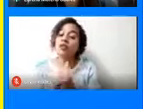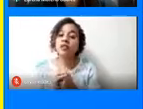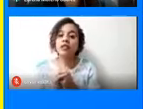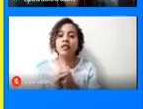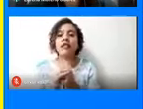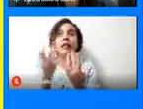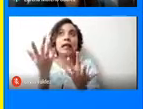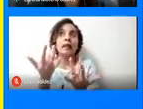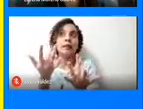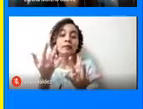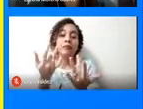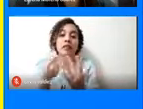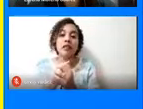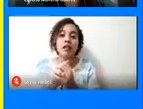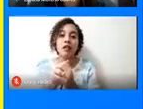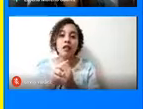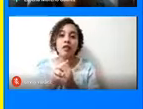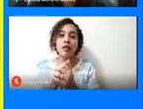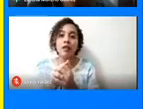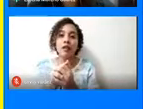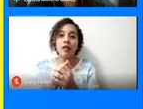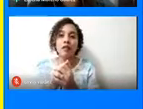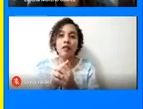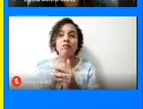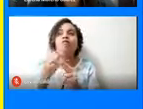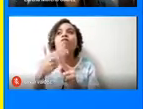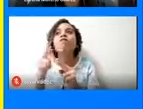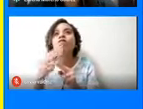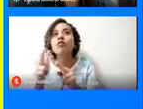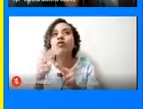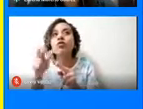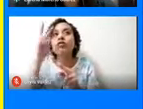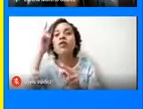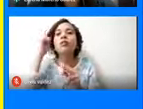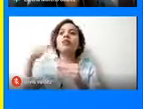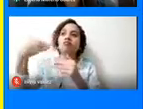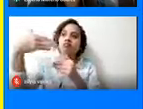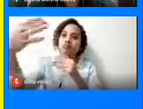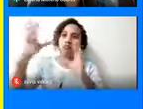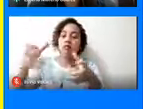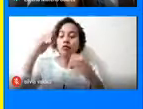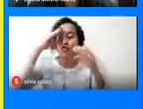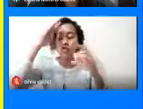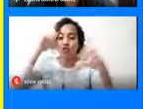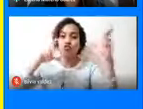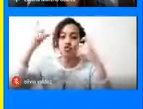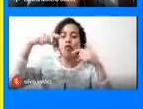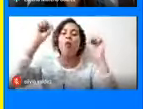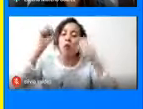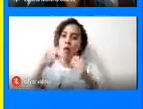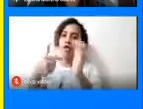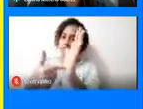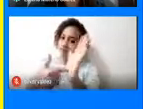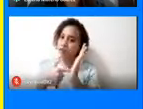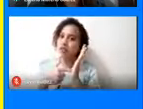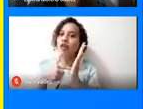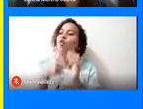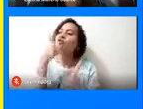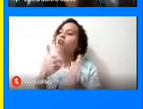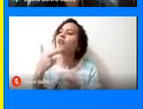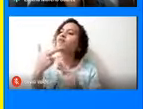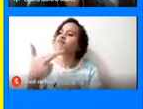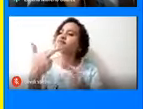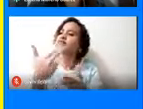esperamos en próximas sesiones, Policía de Turismo nos pueda presentar los resultados